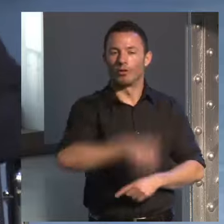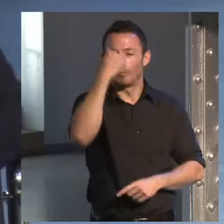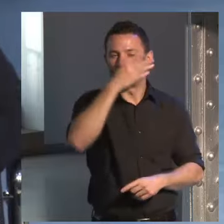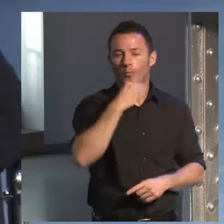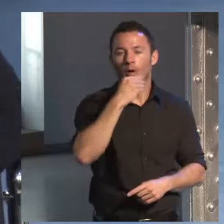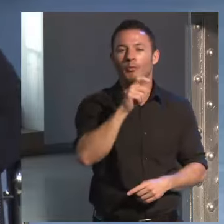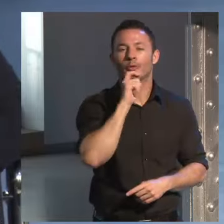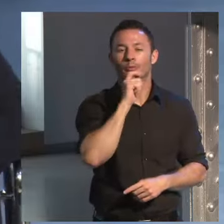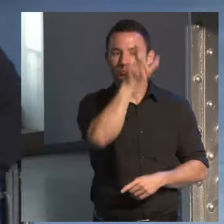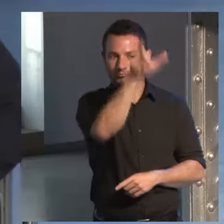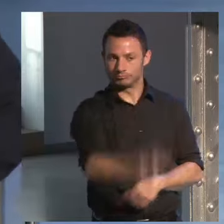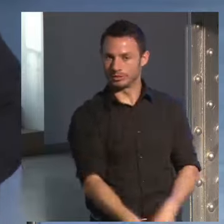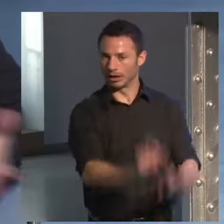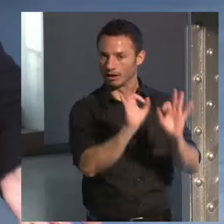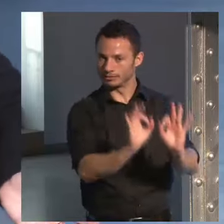objeto ¿no?